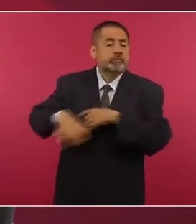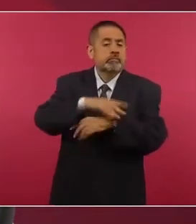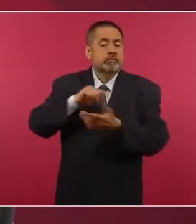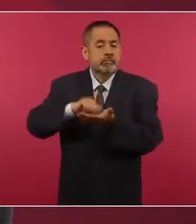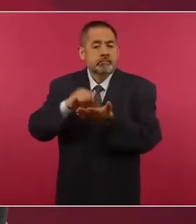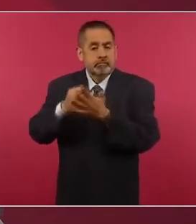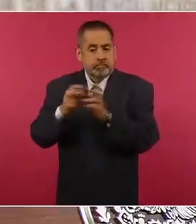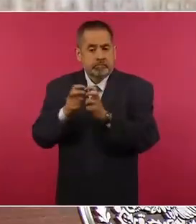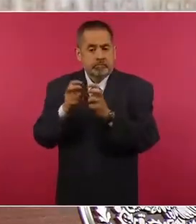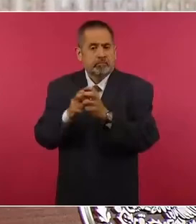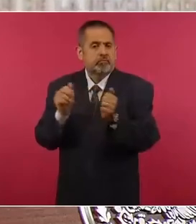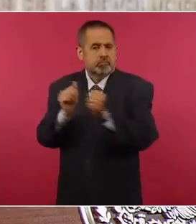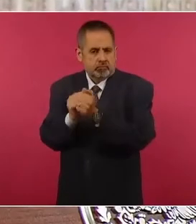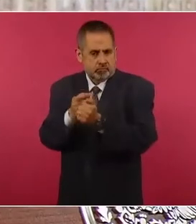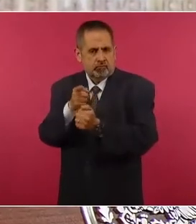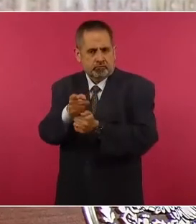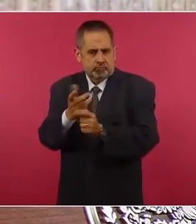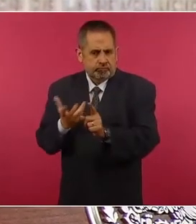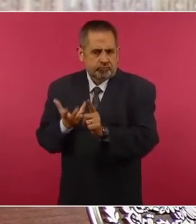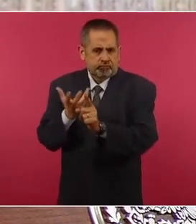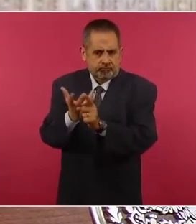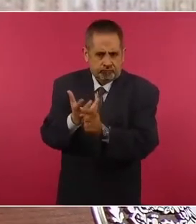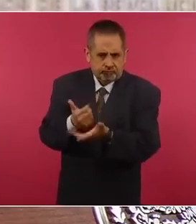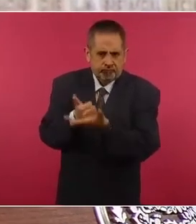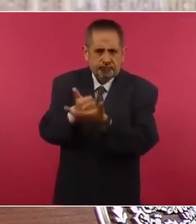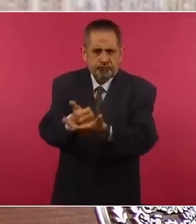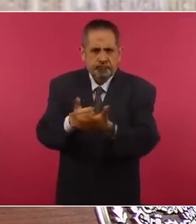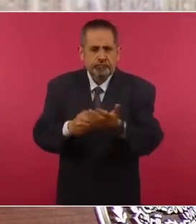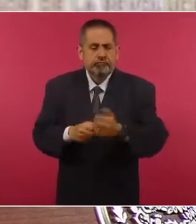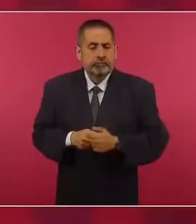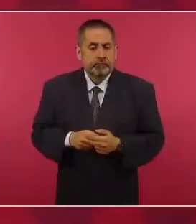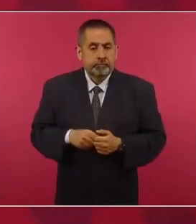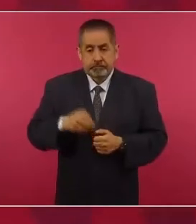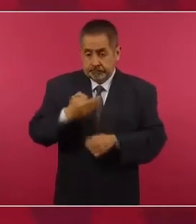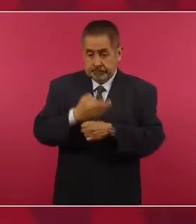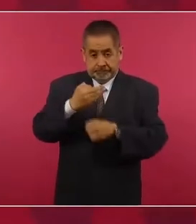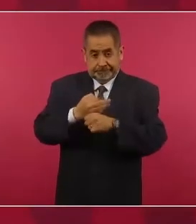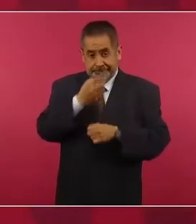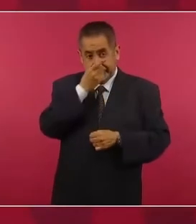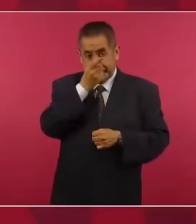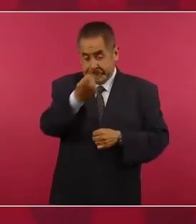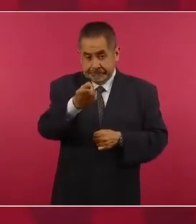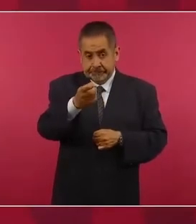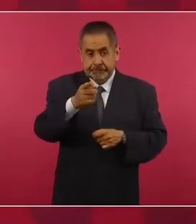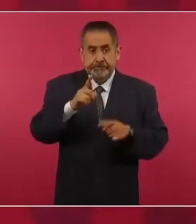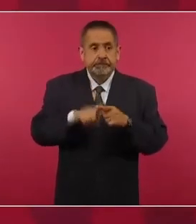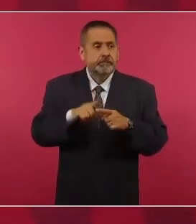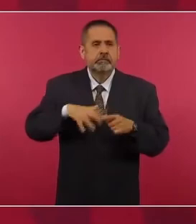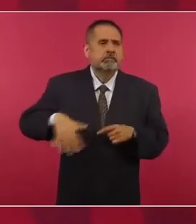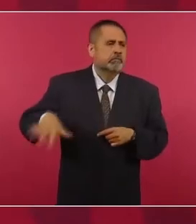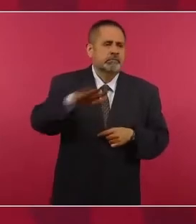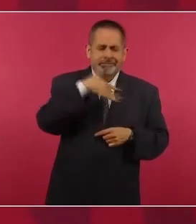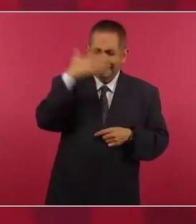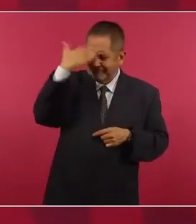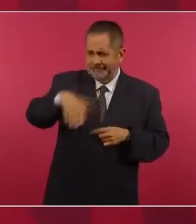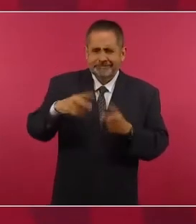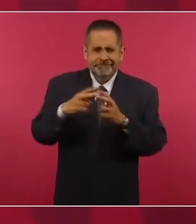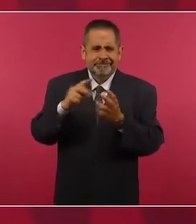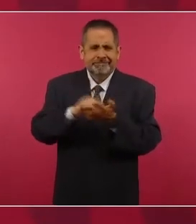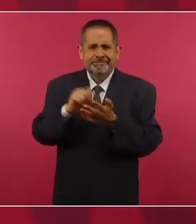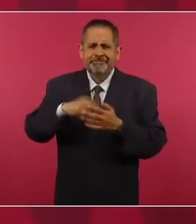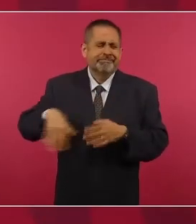está con él. esto que les estoy diciendo es de dominio público en Tamaulipas,